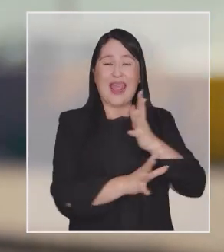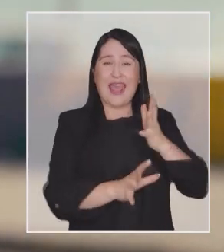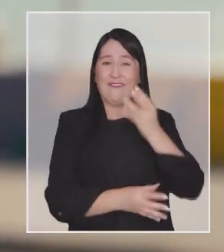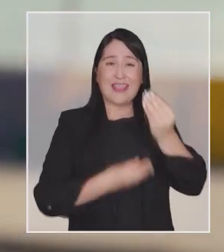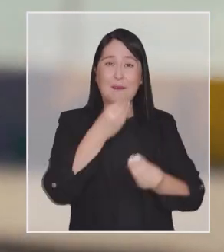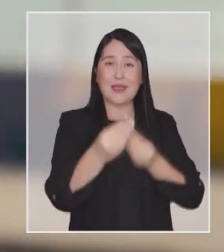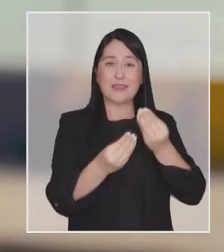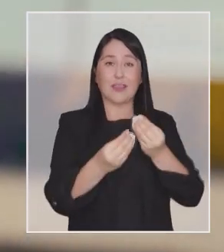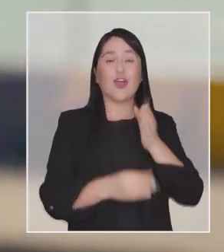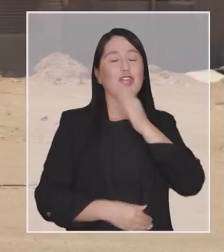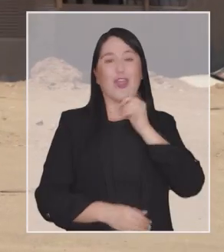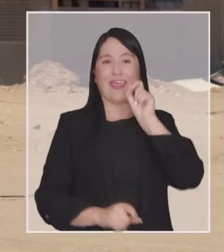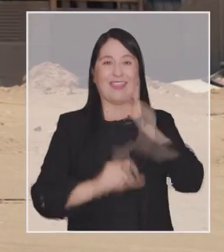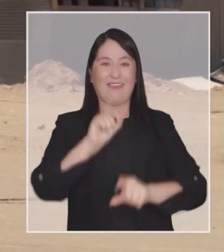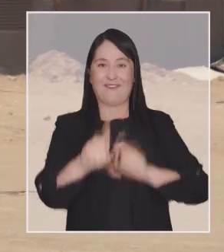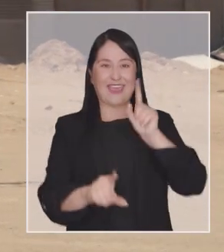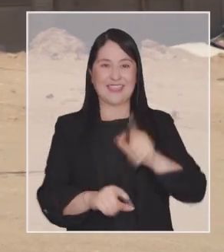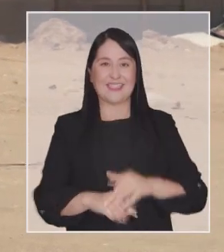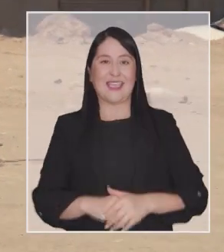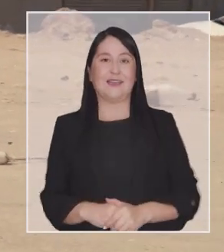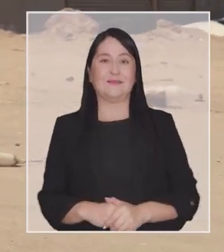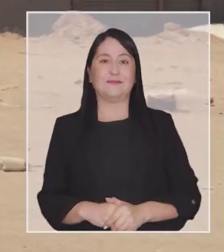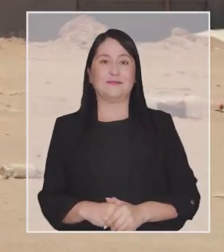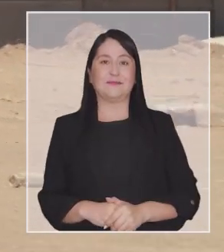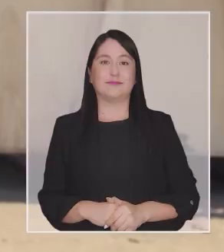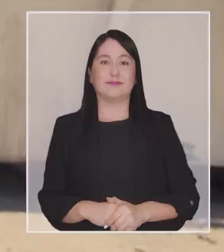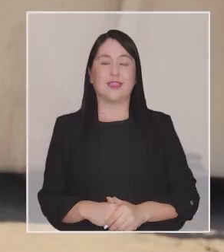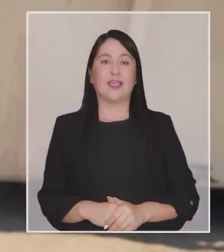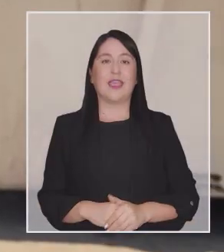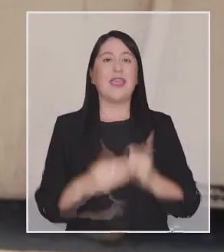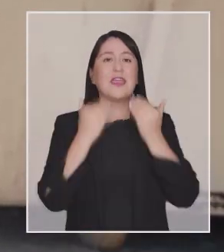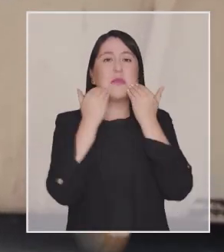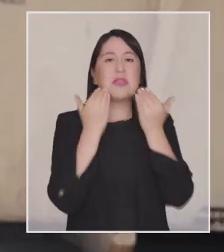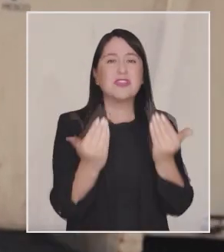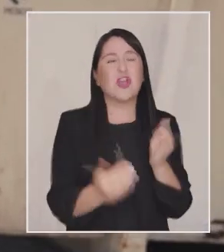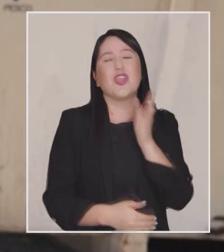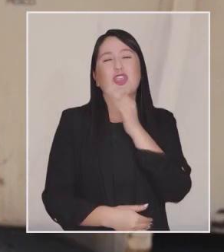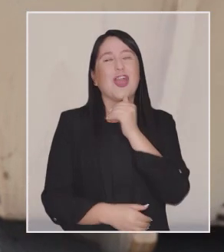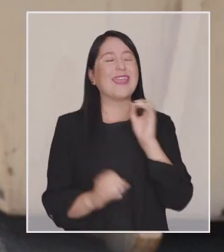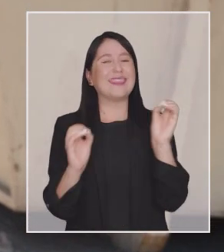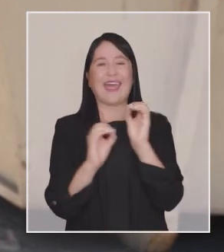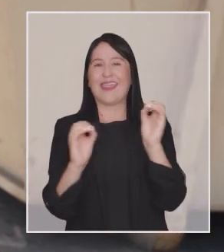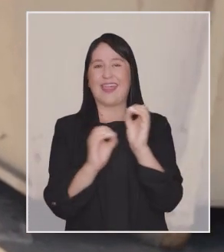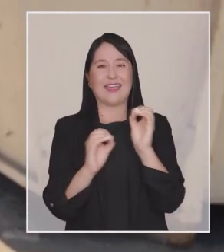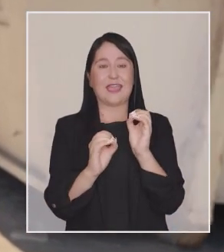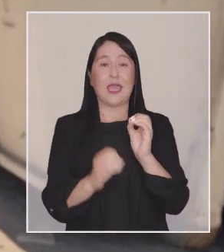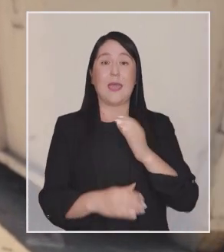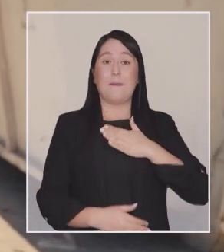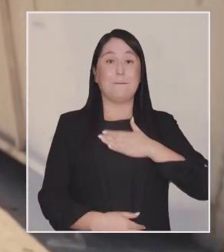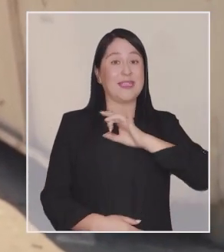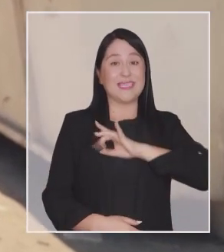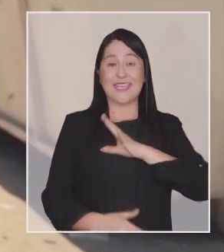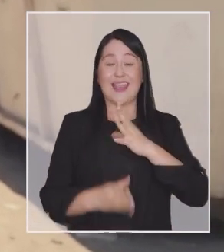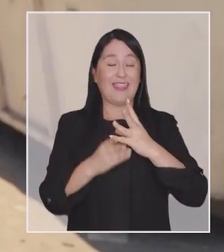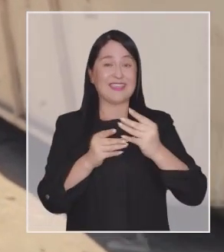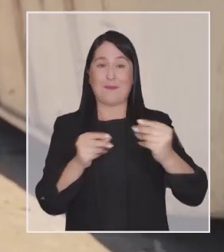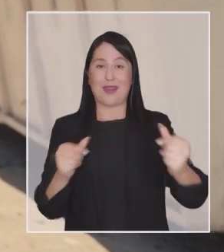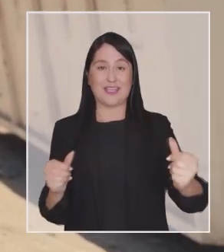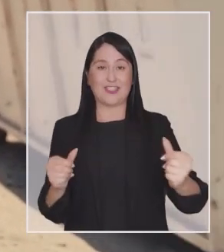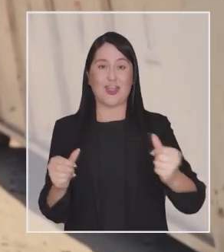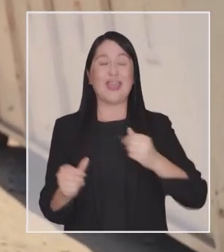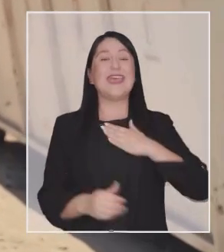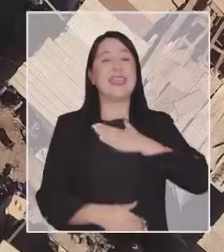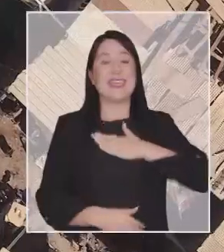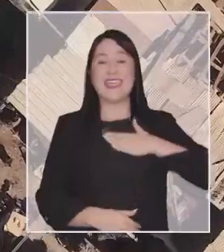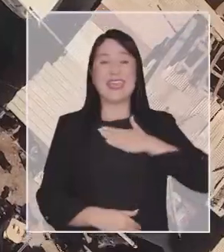de todos estos crímenes atroces que están ocurriendo. No hay ni siquiera una indemnización. Nada. Mi Chile